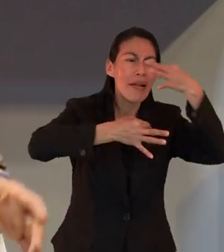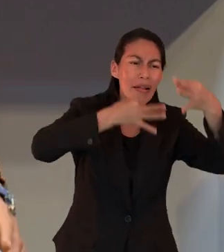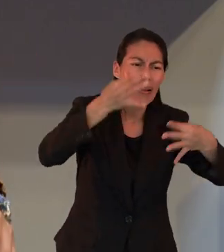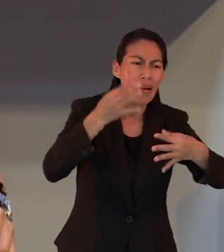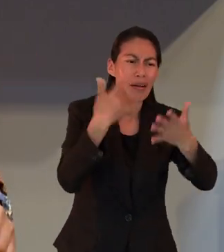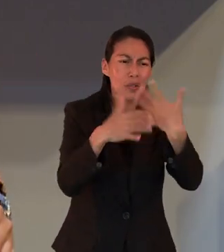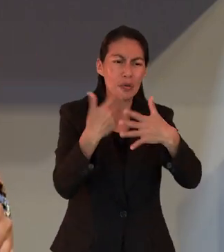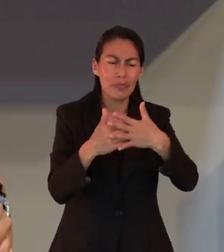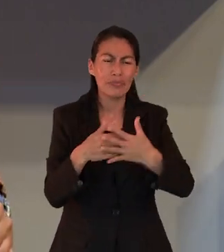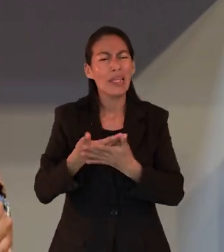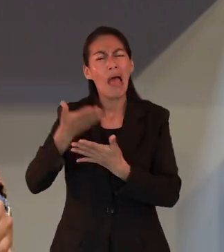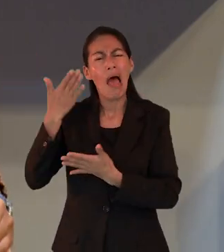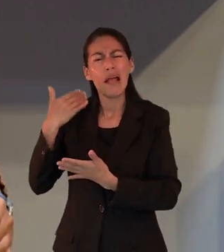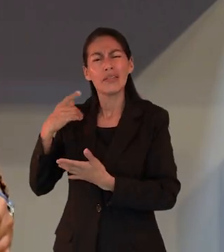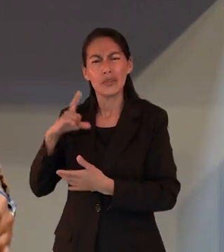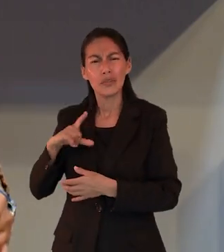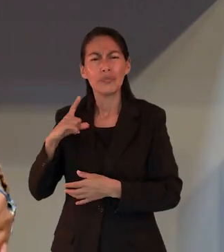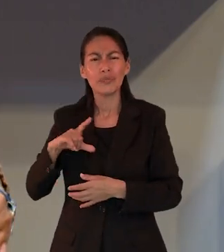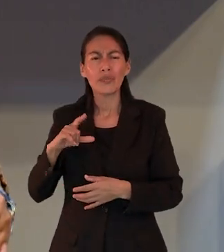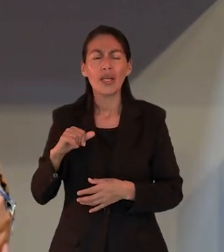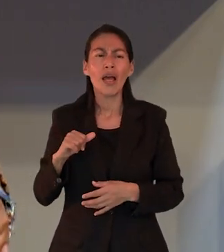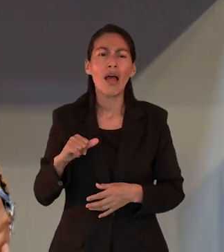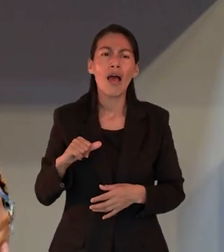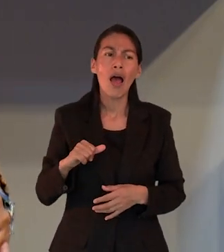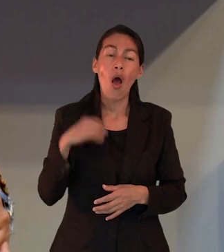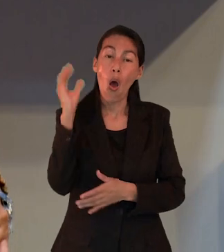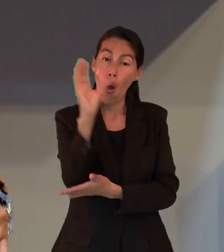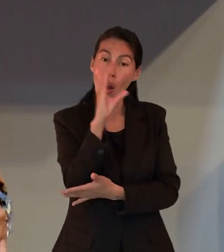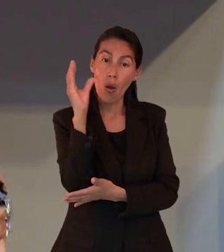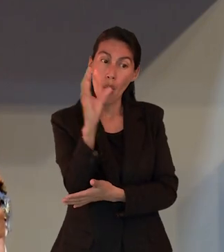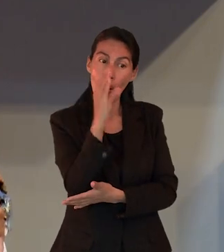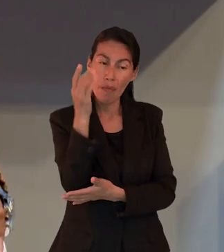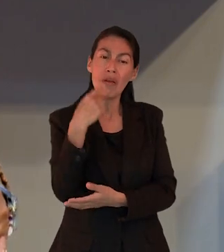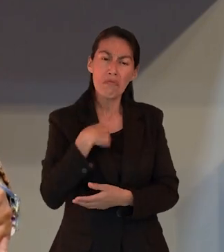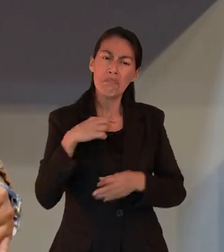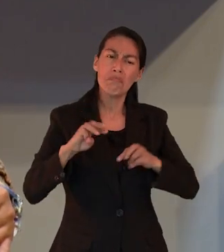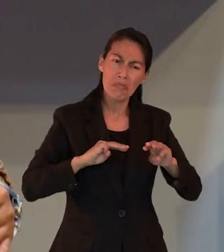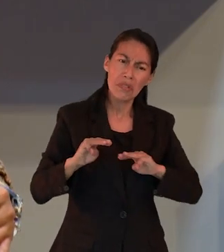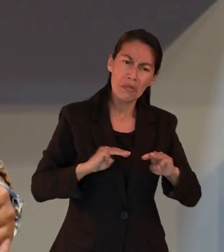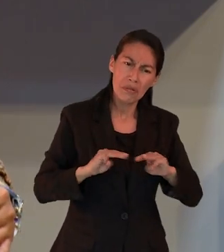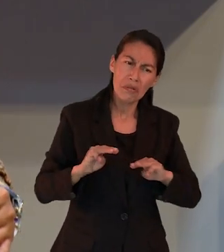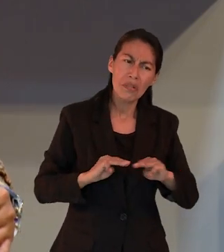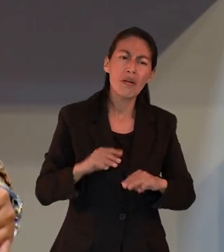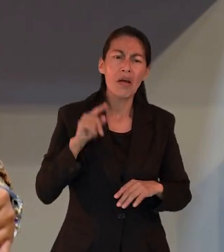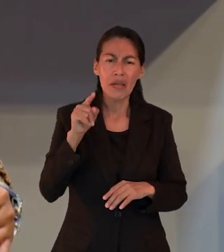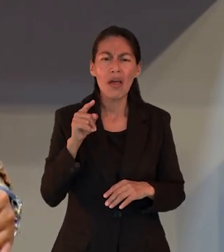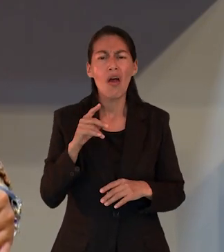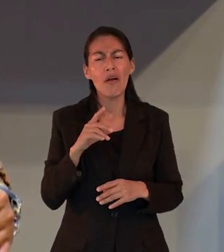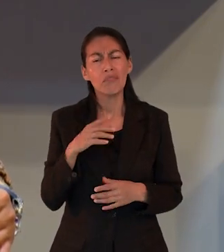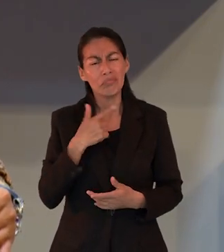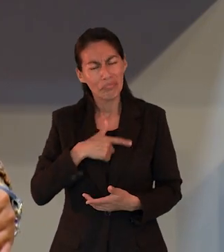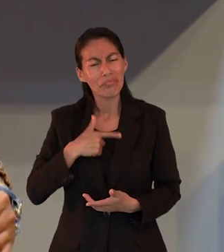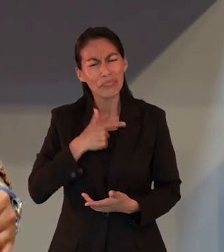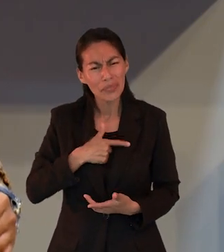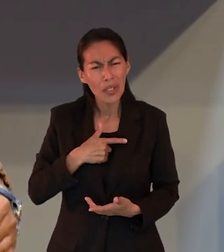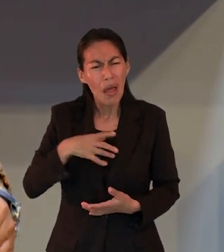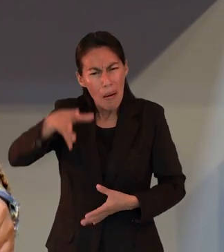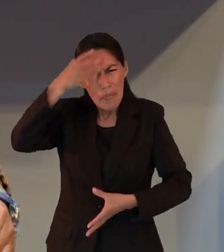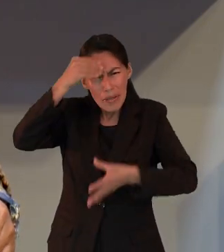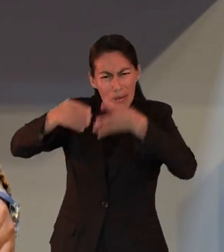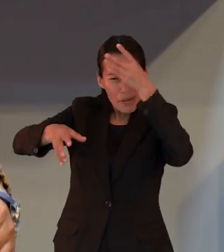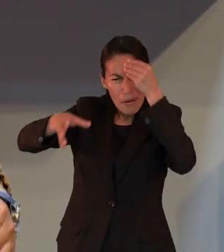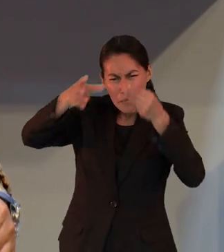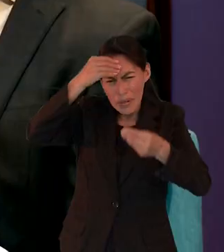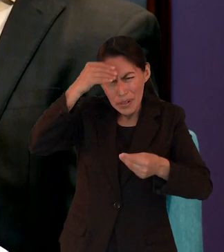oportunidad de estar como misionero en Colombia por un año y fue algo que enriqueció mi vida y que sin duda